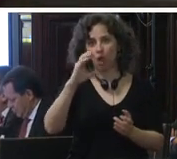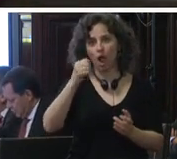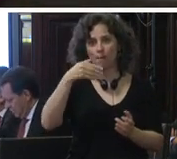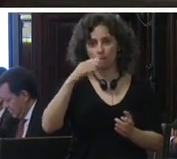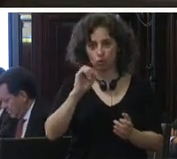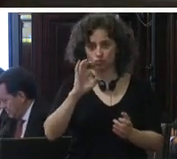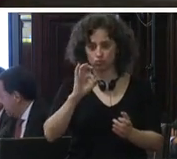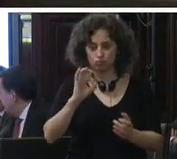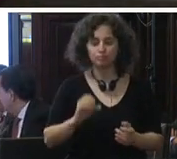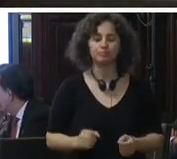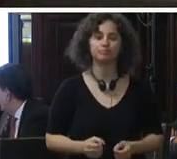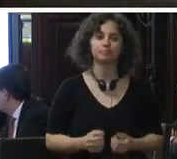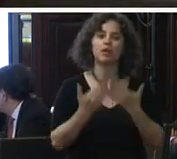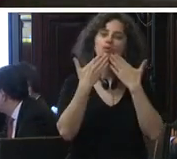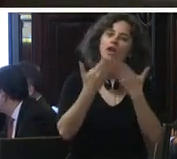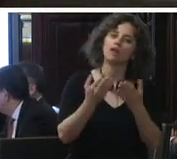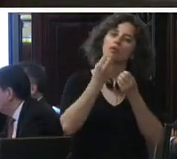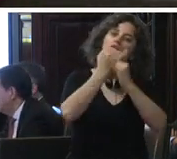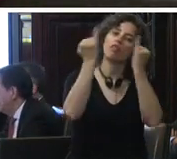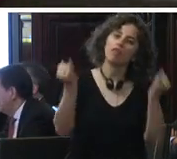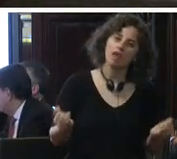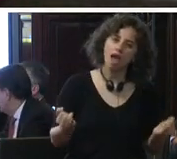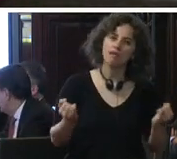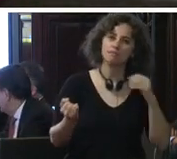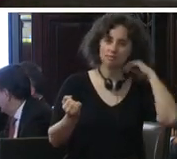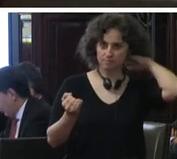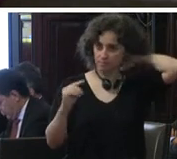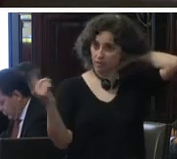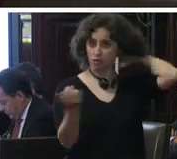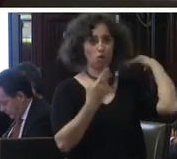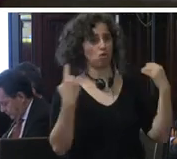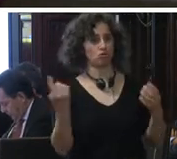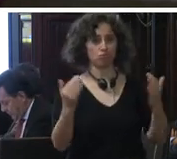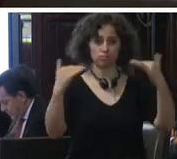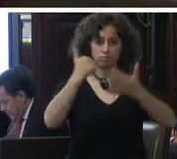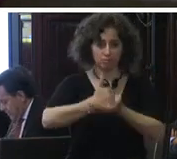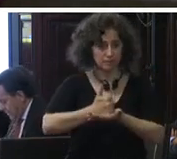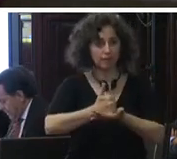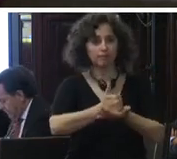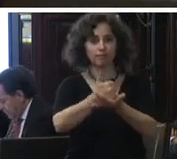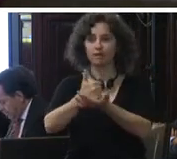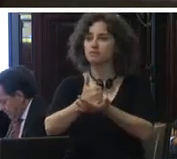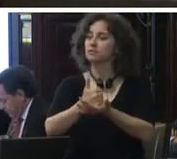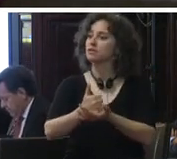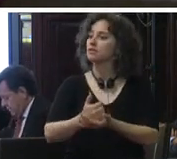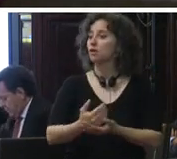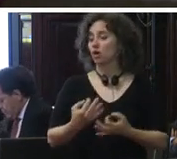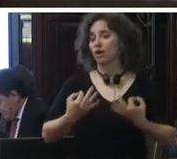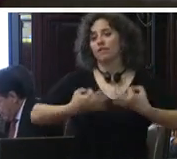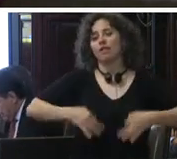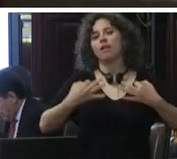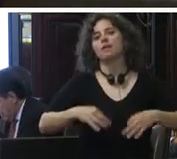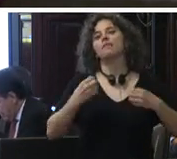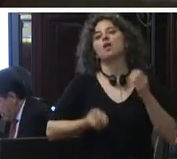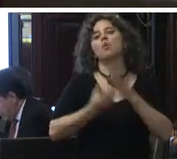muchas gracias muy buenos días a todas a todos en efecto el nuevo